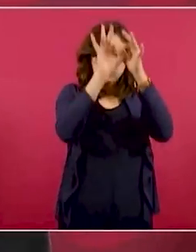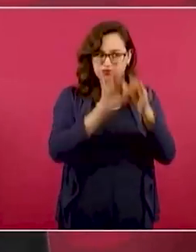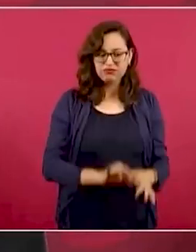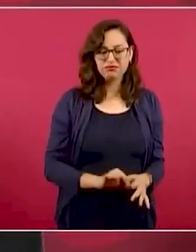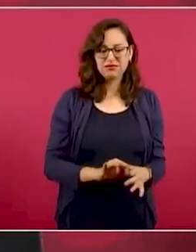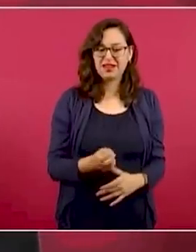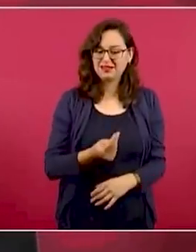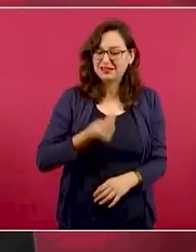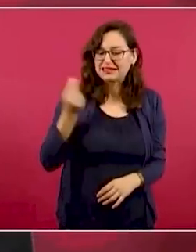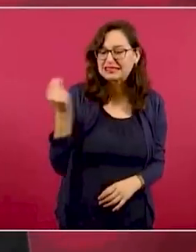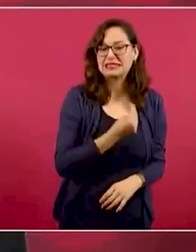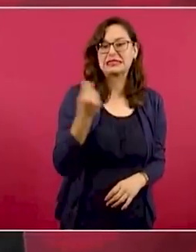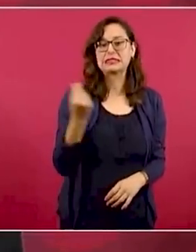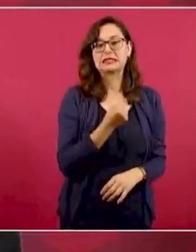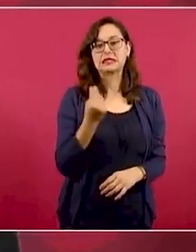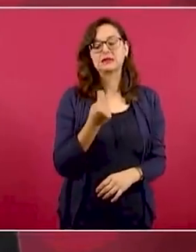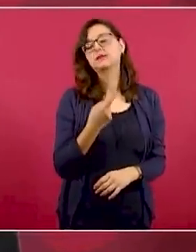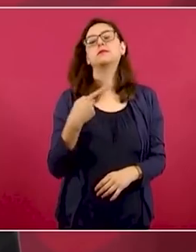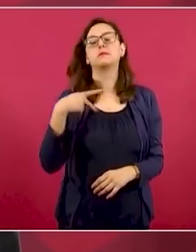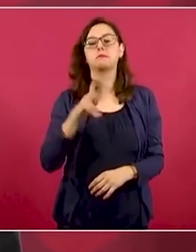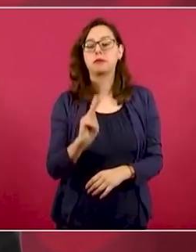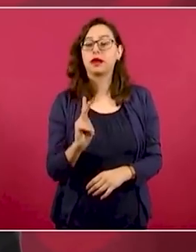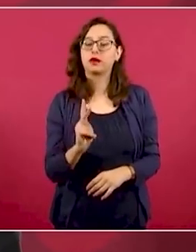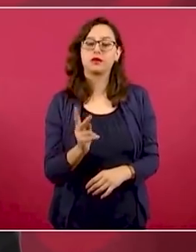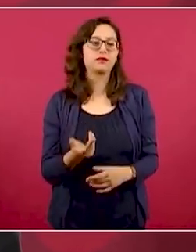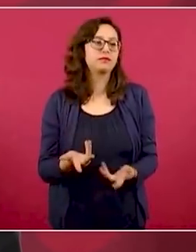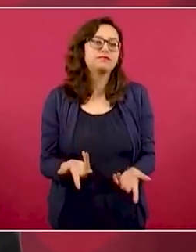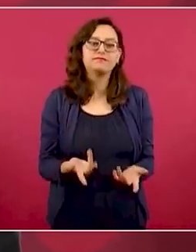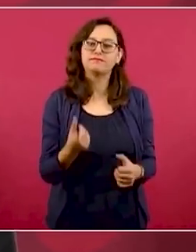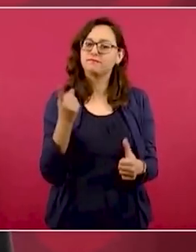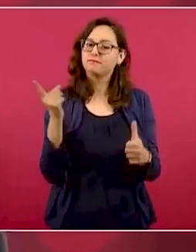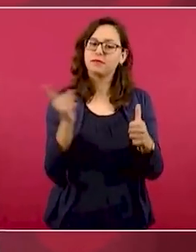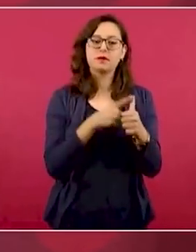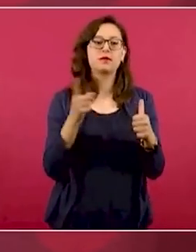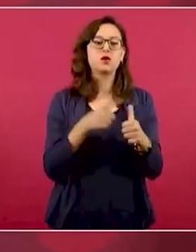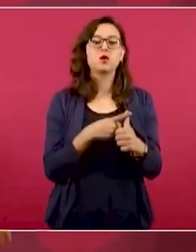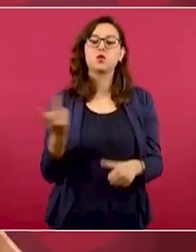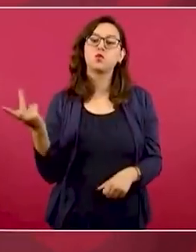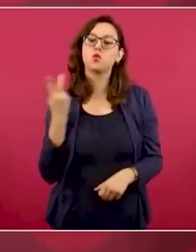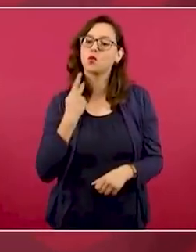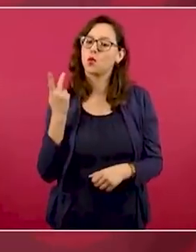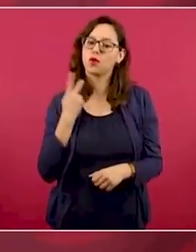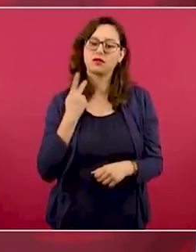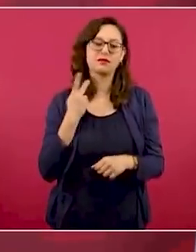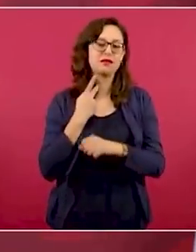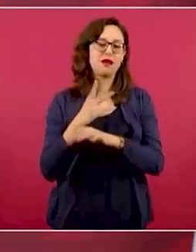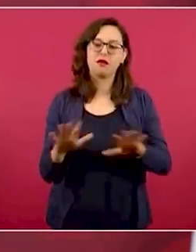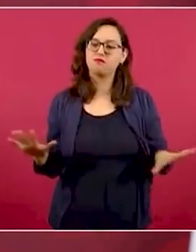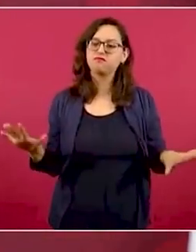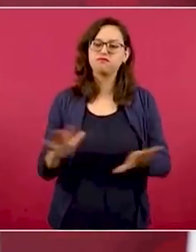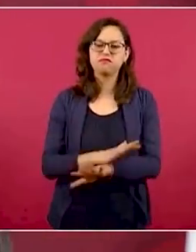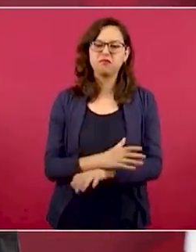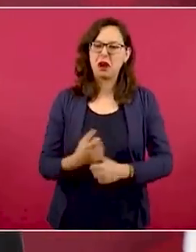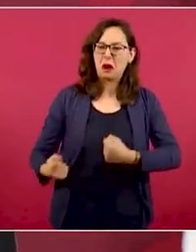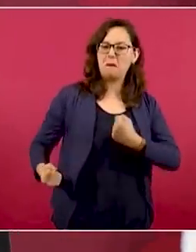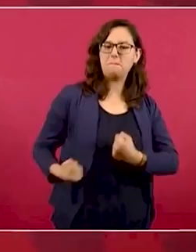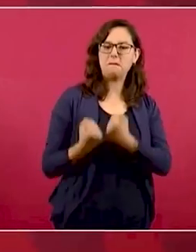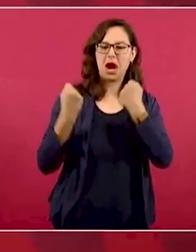en la política, dejar la confrontación, dejar el odio,